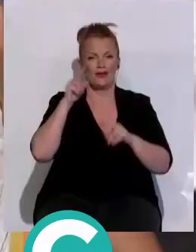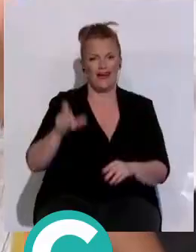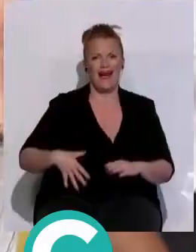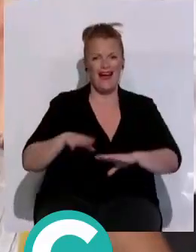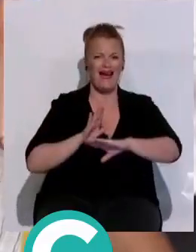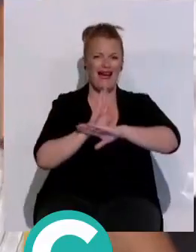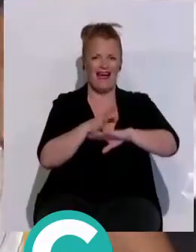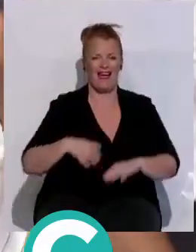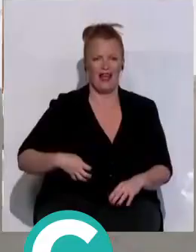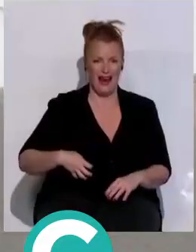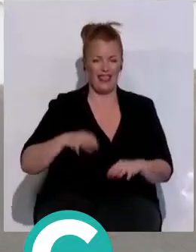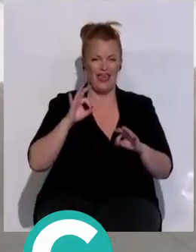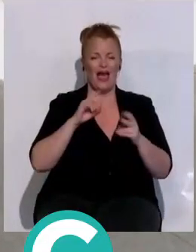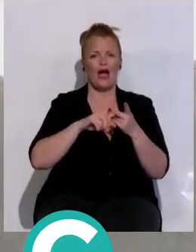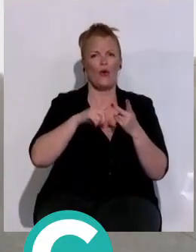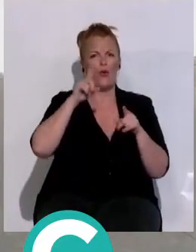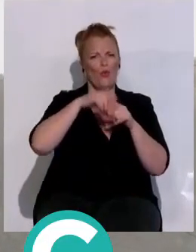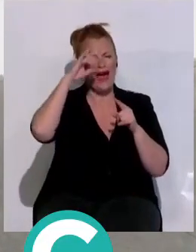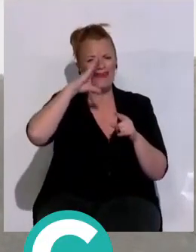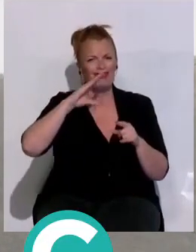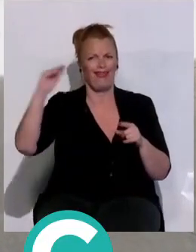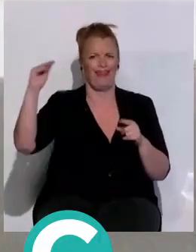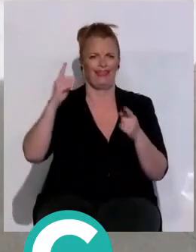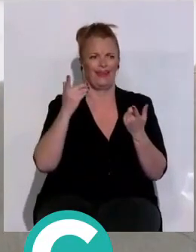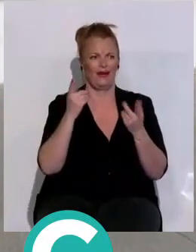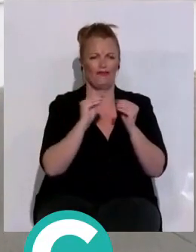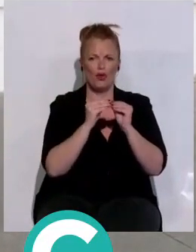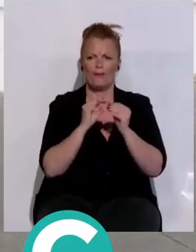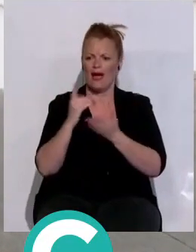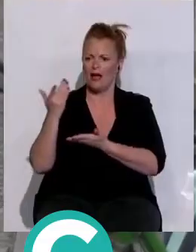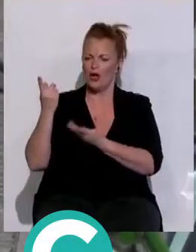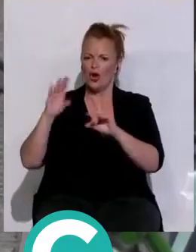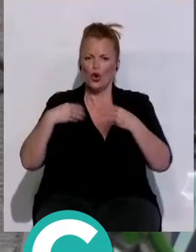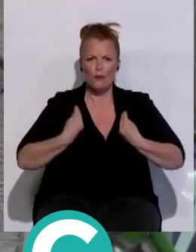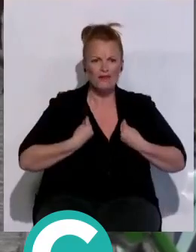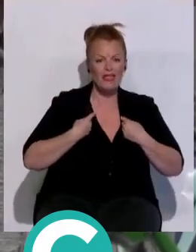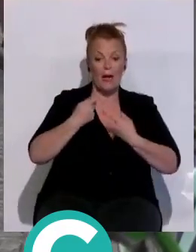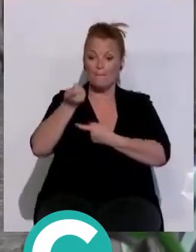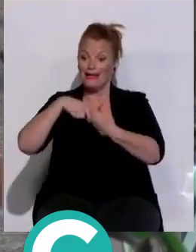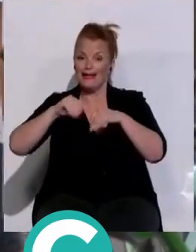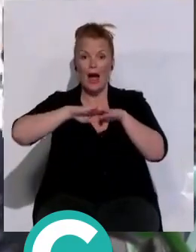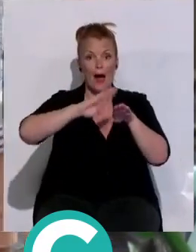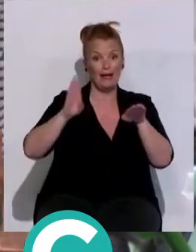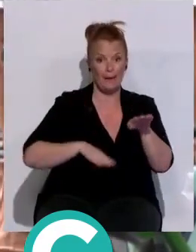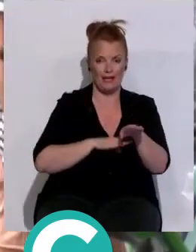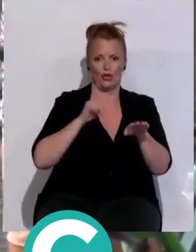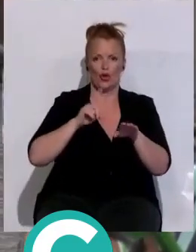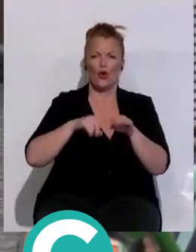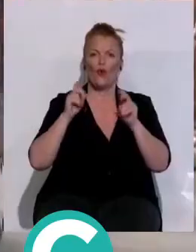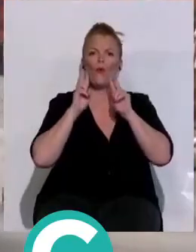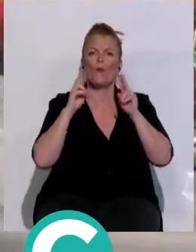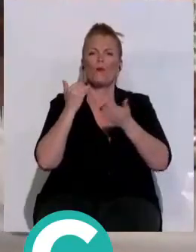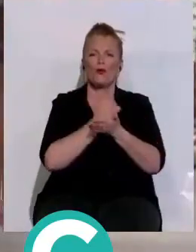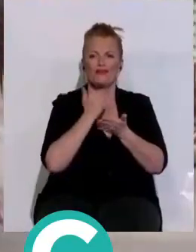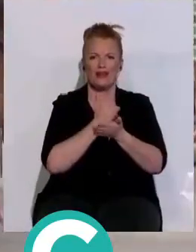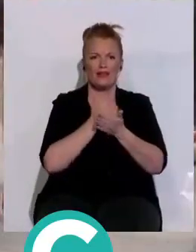como una peatonalización inteligente que busque la convivencia entre las ventas y el aparcamiento y las bonificaciones de apertura para luchar